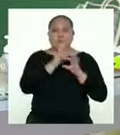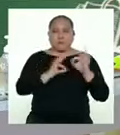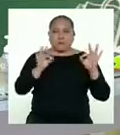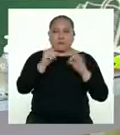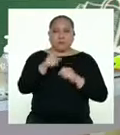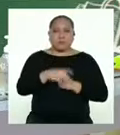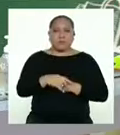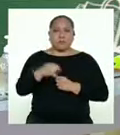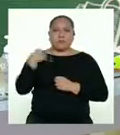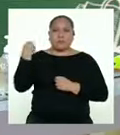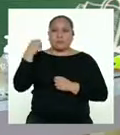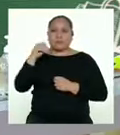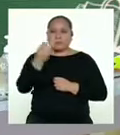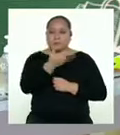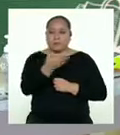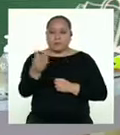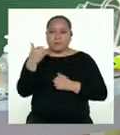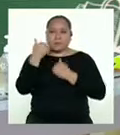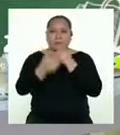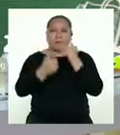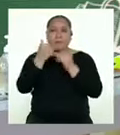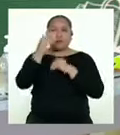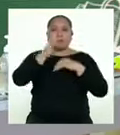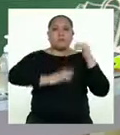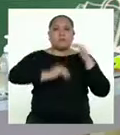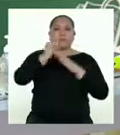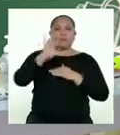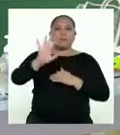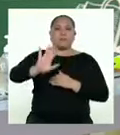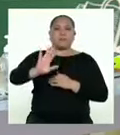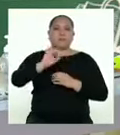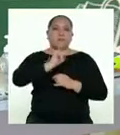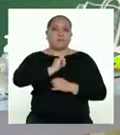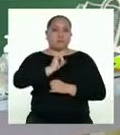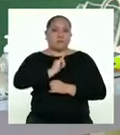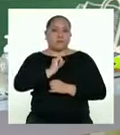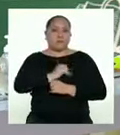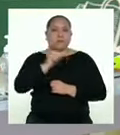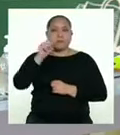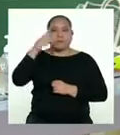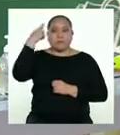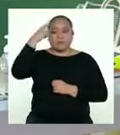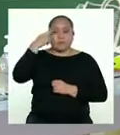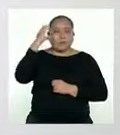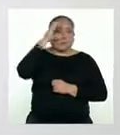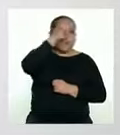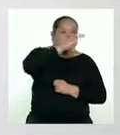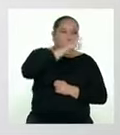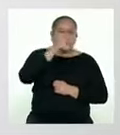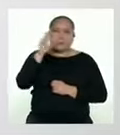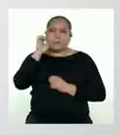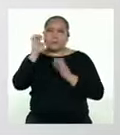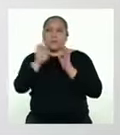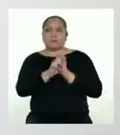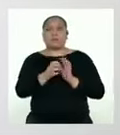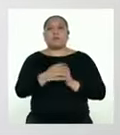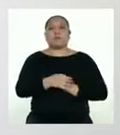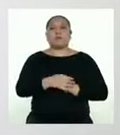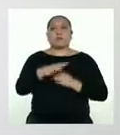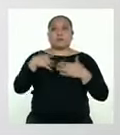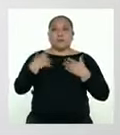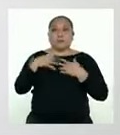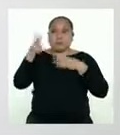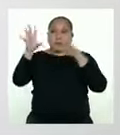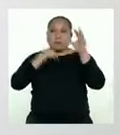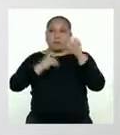Las y los adolescentes están en un proceso de construcción de su identidad y por eso buscan referentes. Por eso pueden imitar